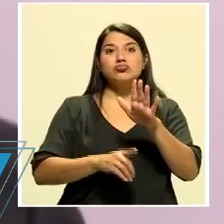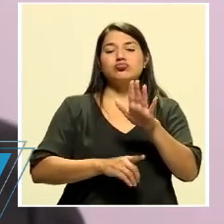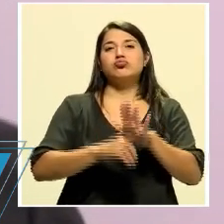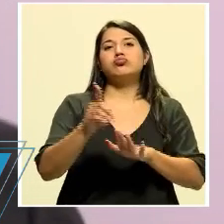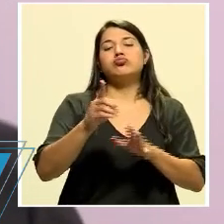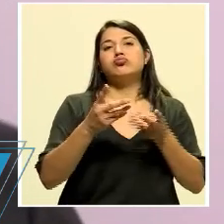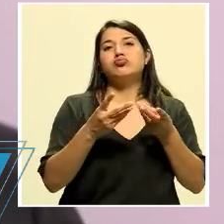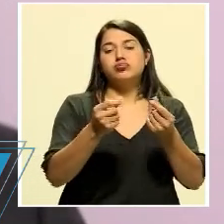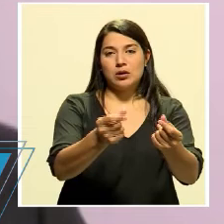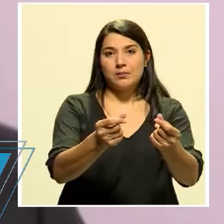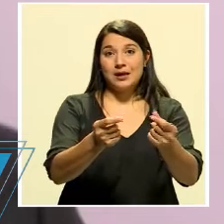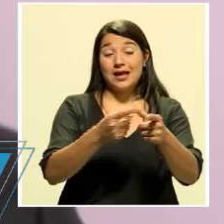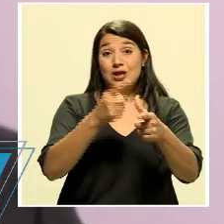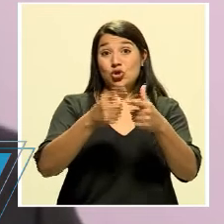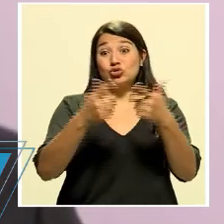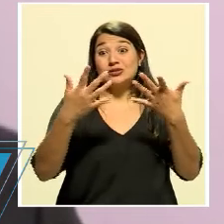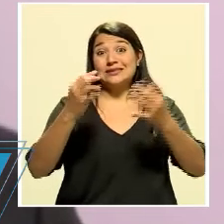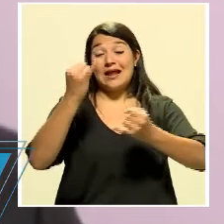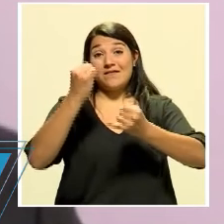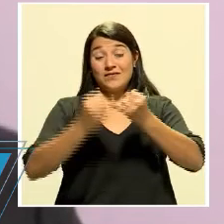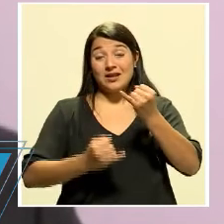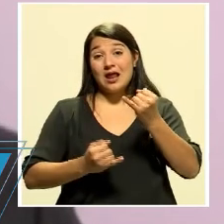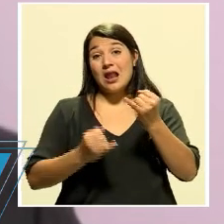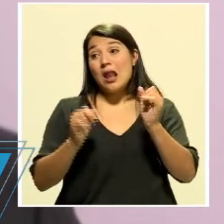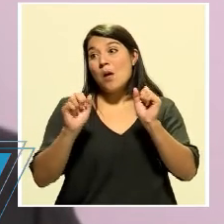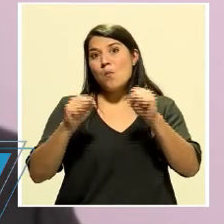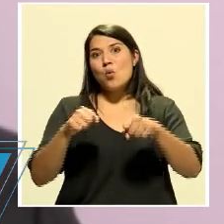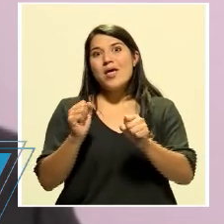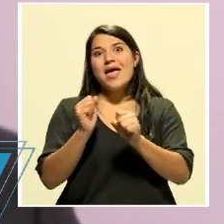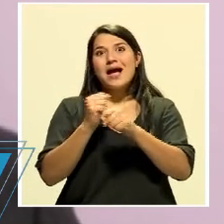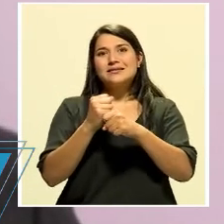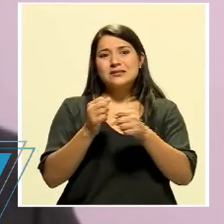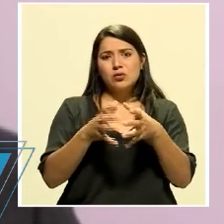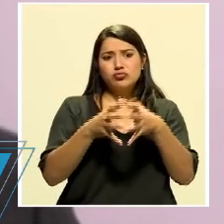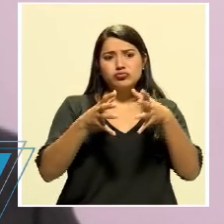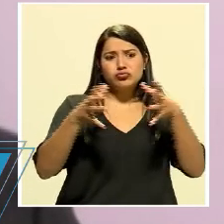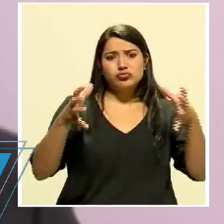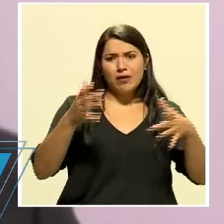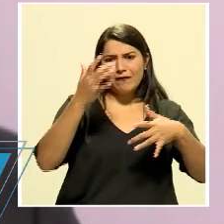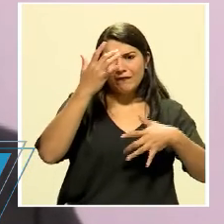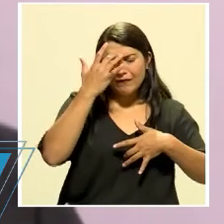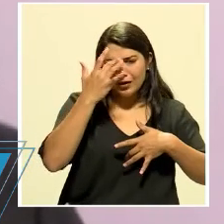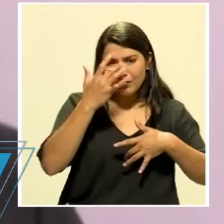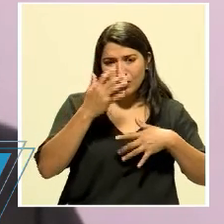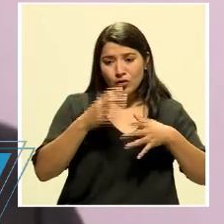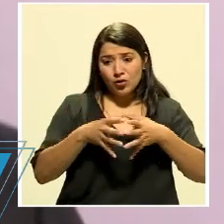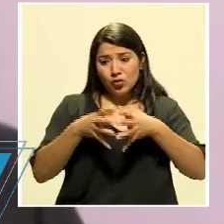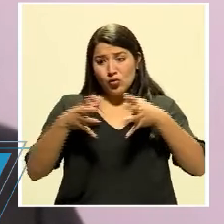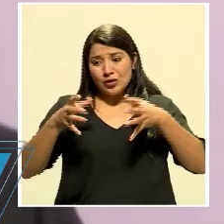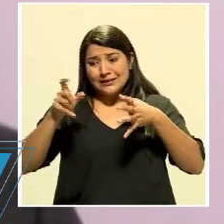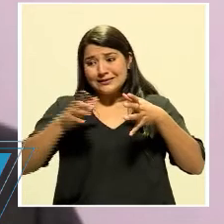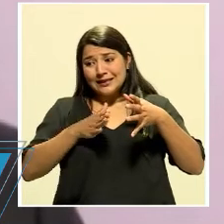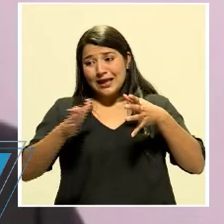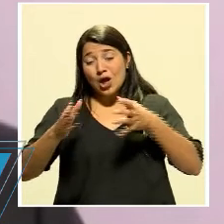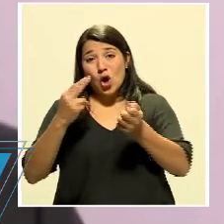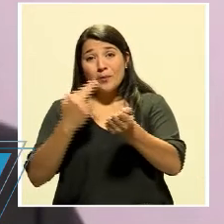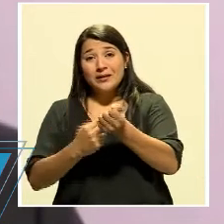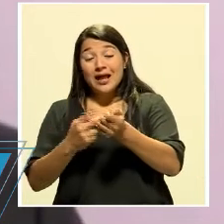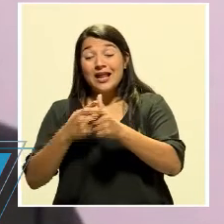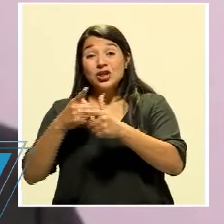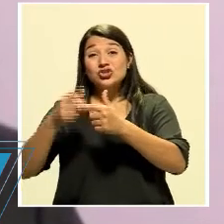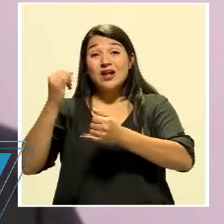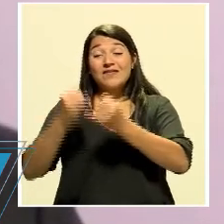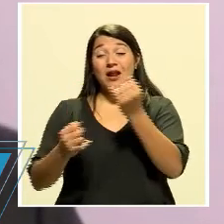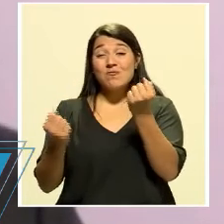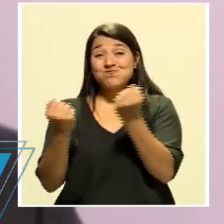que al final puede llevar a ese colapso de los servicios. Y por eso es que hemos apostado mucho más por la